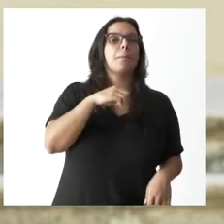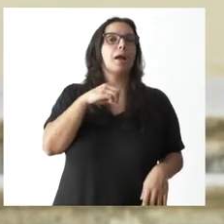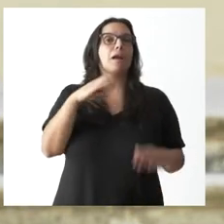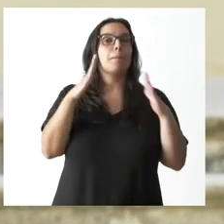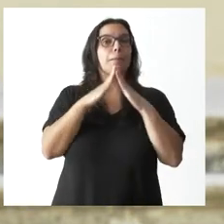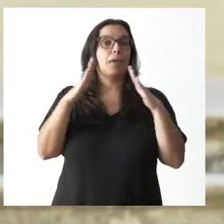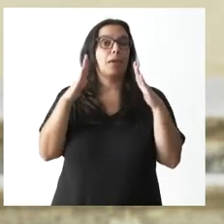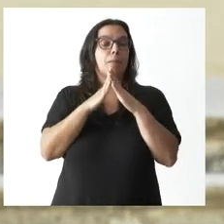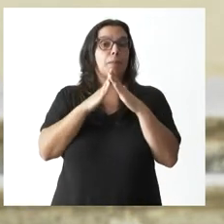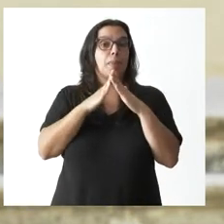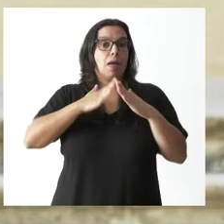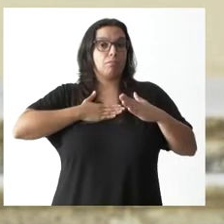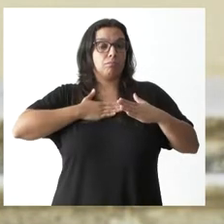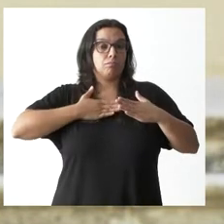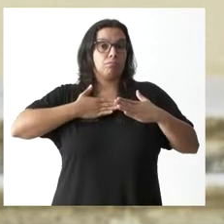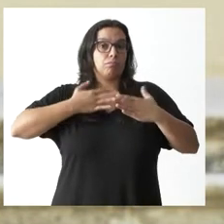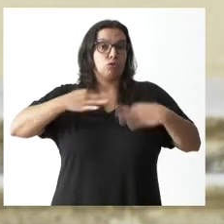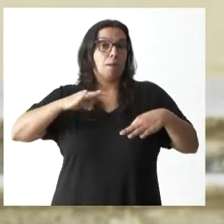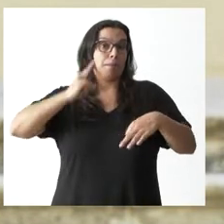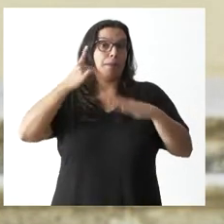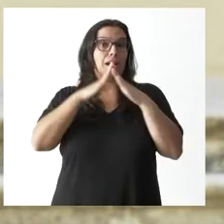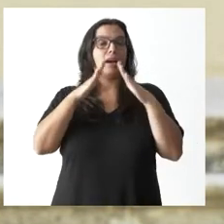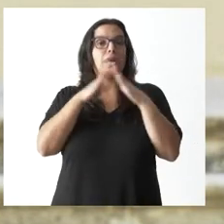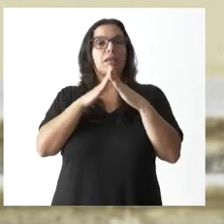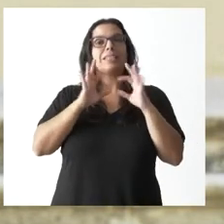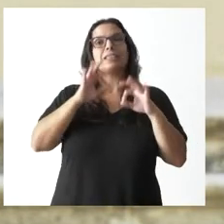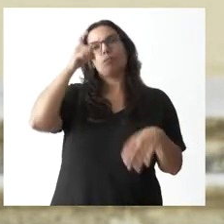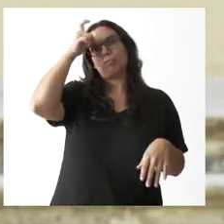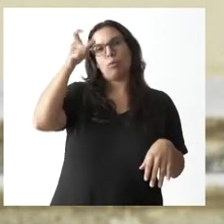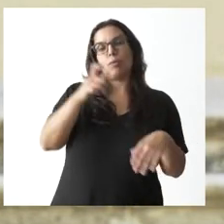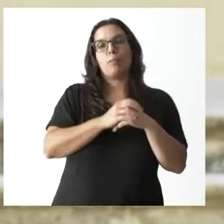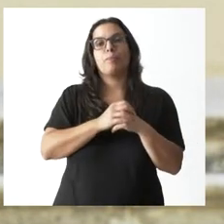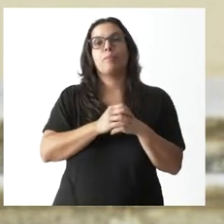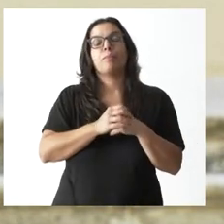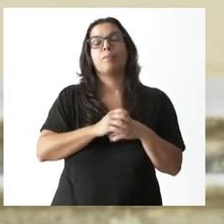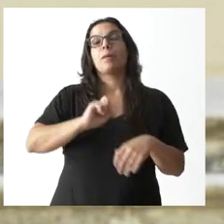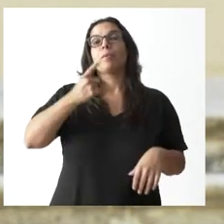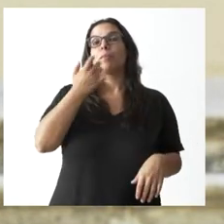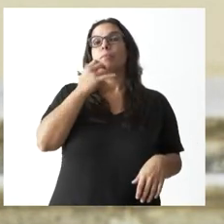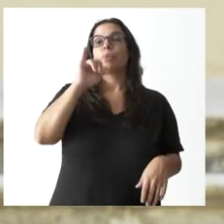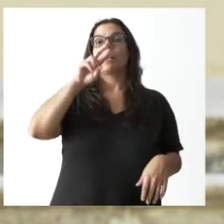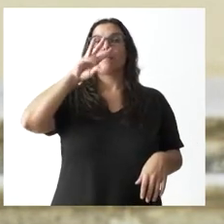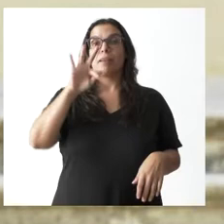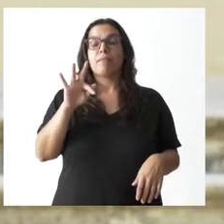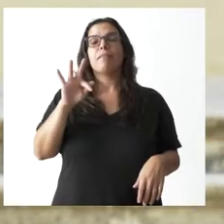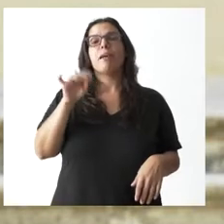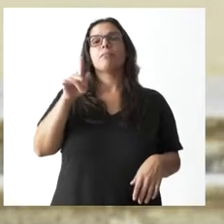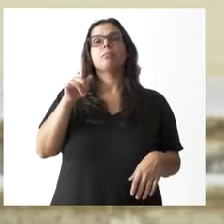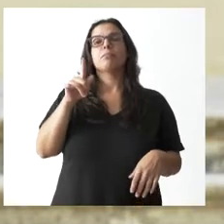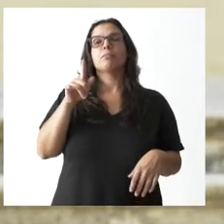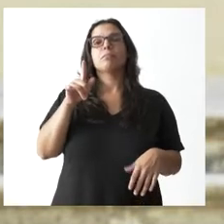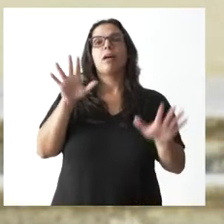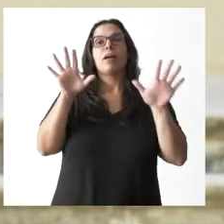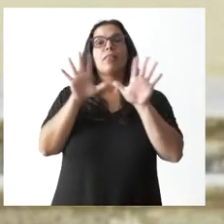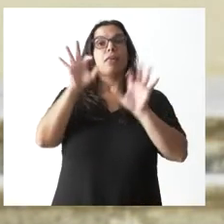vivienda habitual en el medio rural. En primer lugar, en el IRPF vamos a incrementar un 10